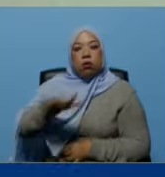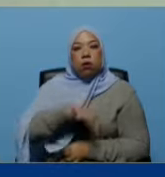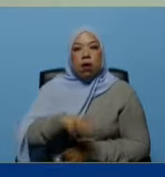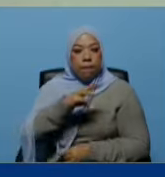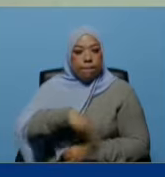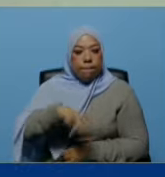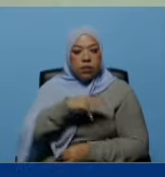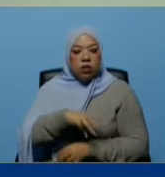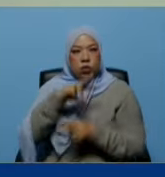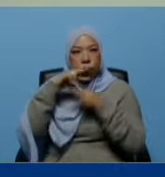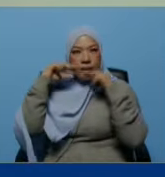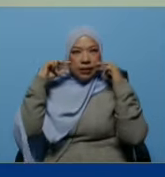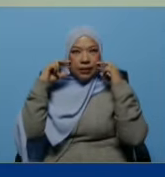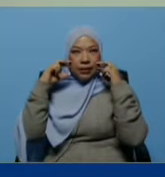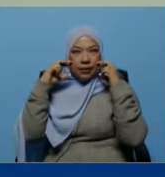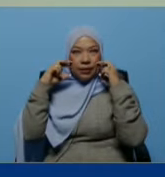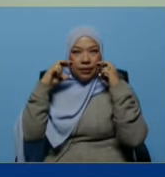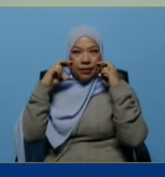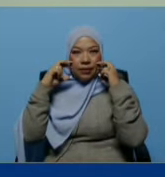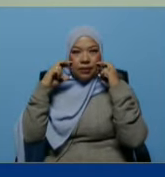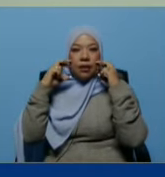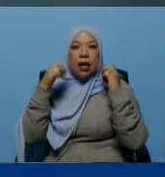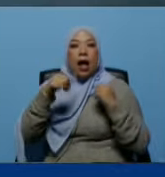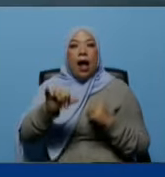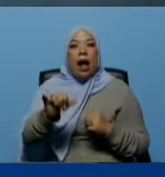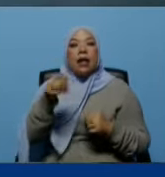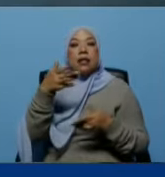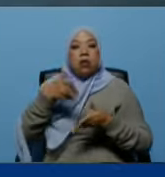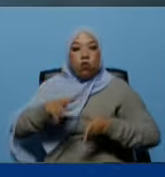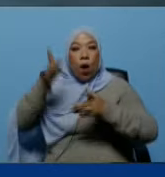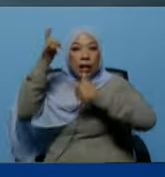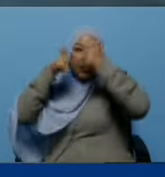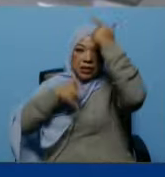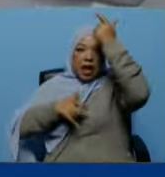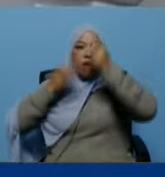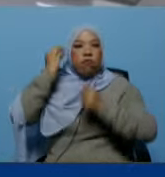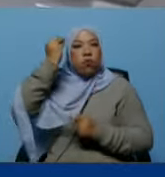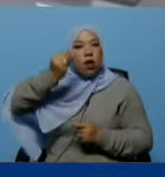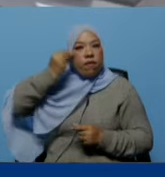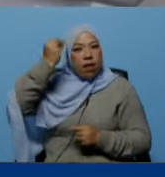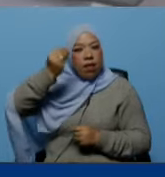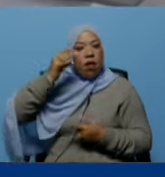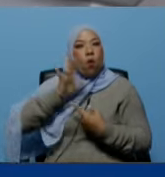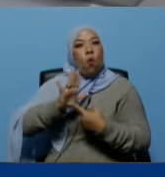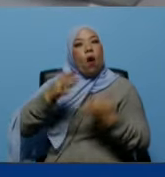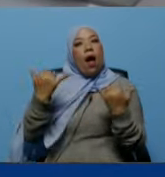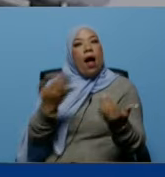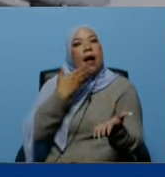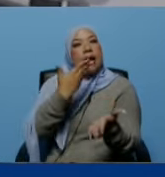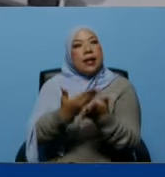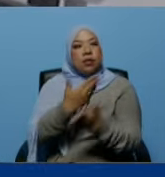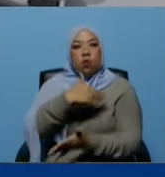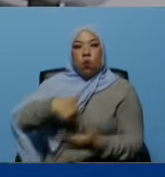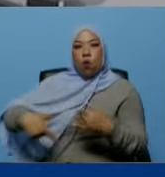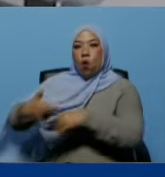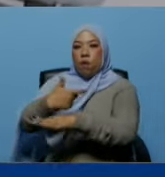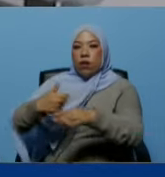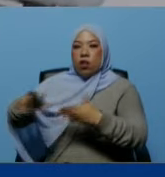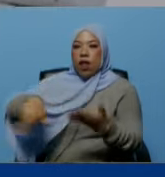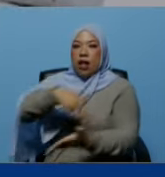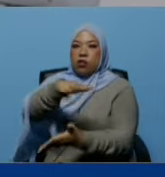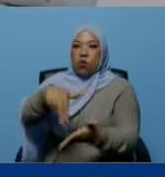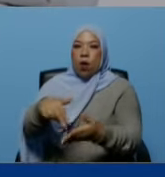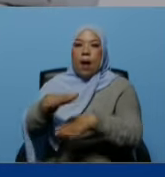la misión sonrisa un legado de nuestro comandante presidente Hugo Chávez y que gracias a usted al gobierno nacional